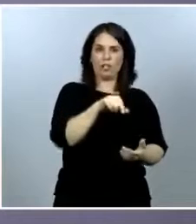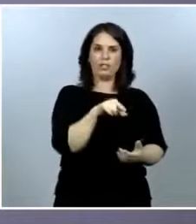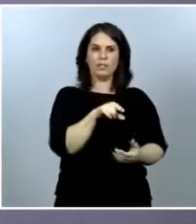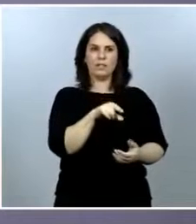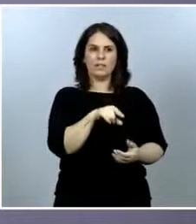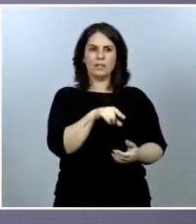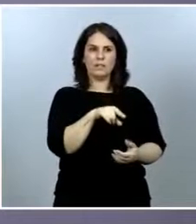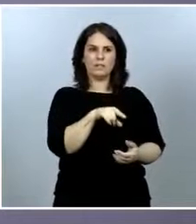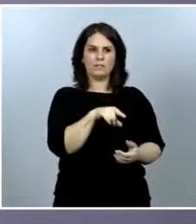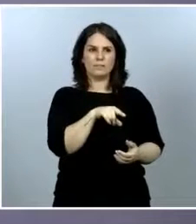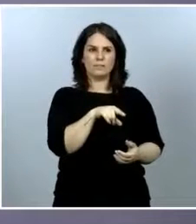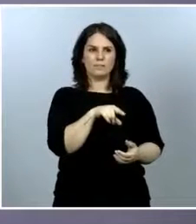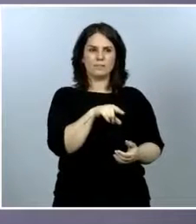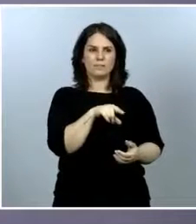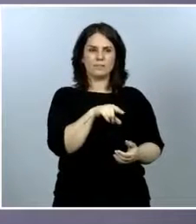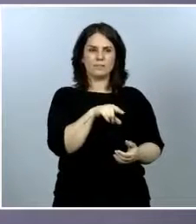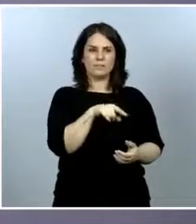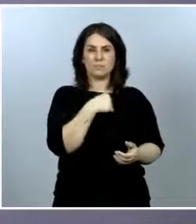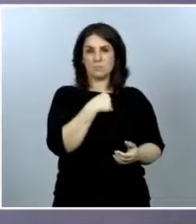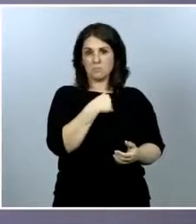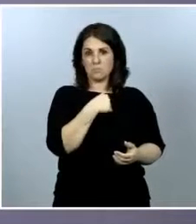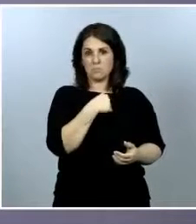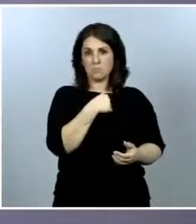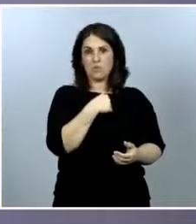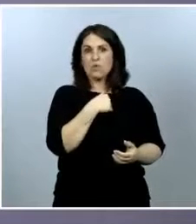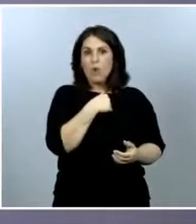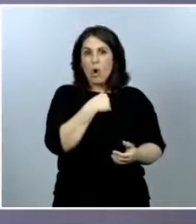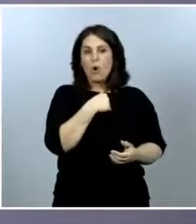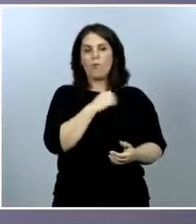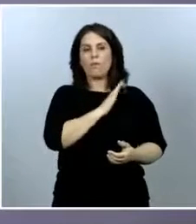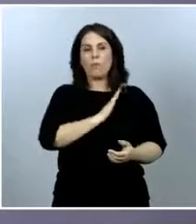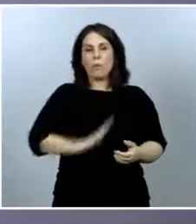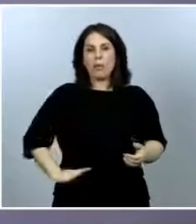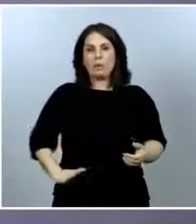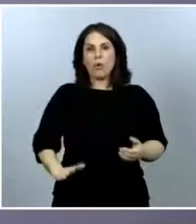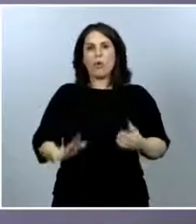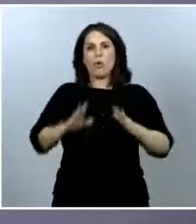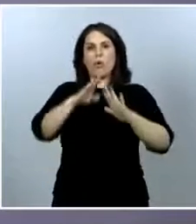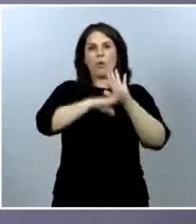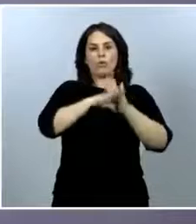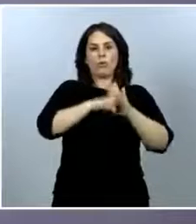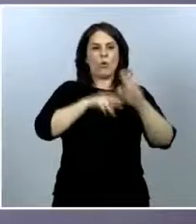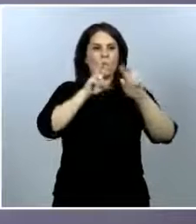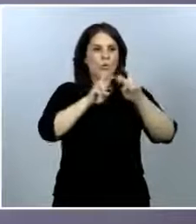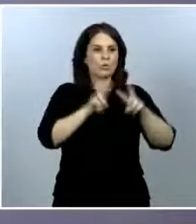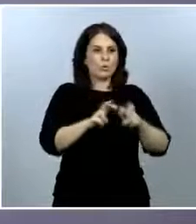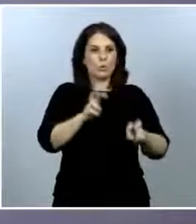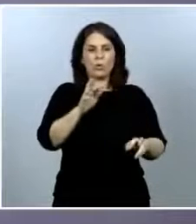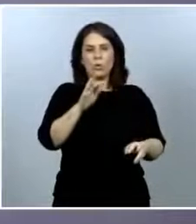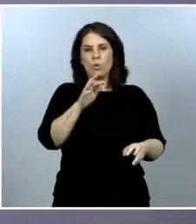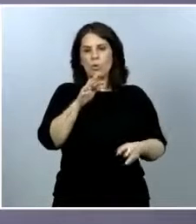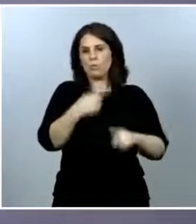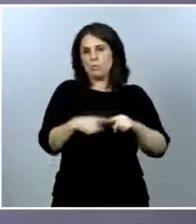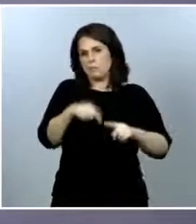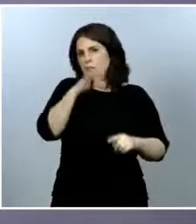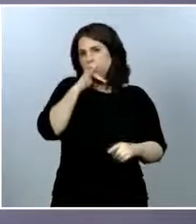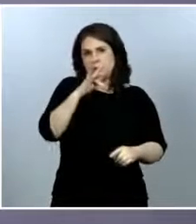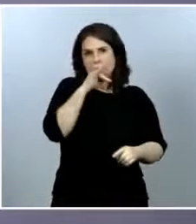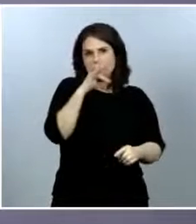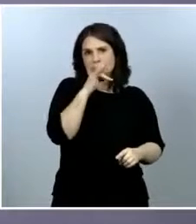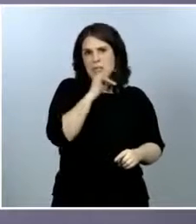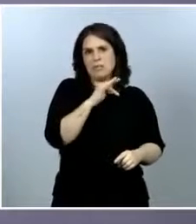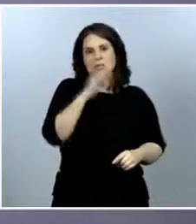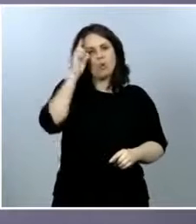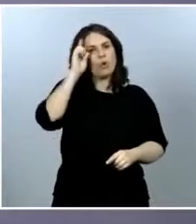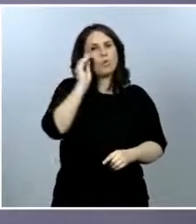que yo desde luego no he tenido acceso a ningún protocolo de estudio y por lo tanto no sé si corresponde a un estudio o simplemente